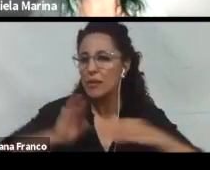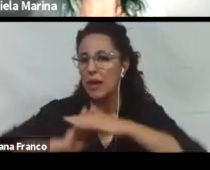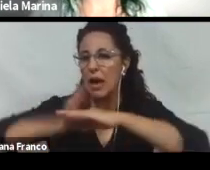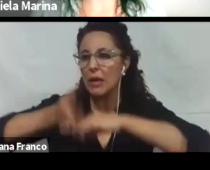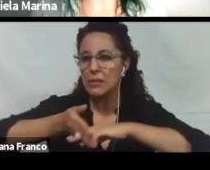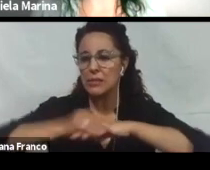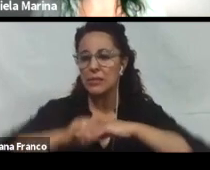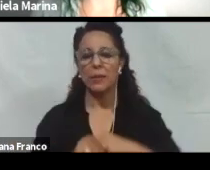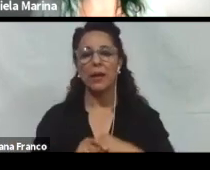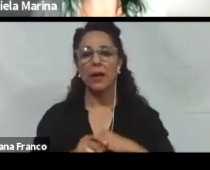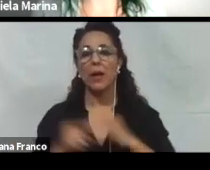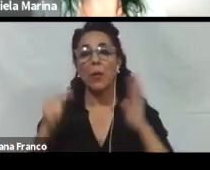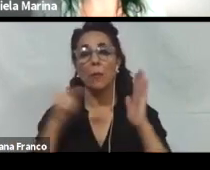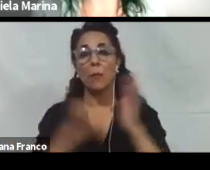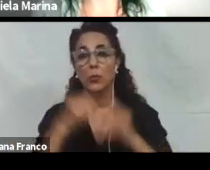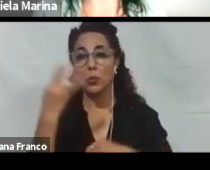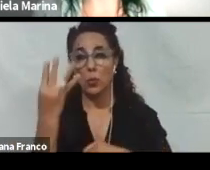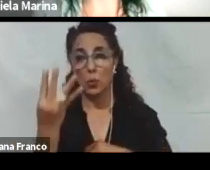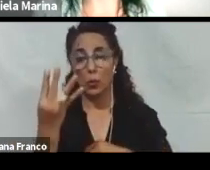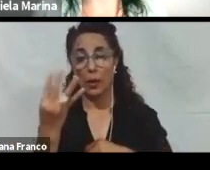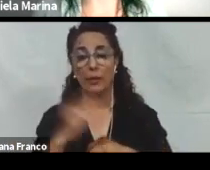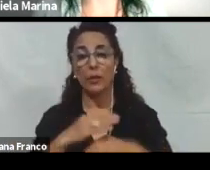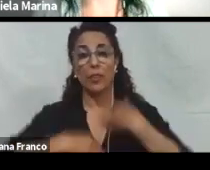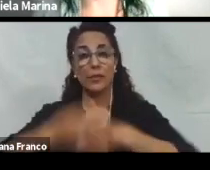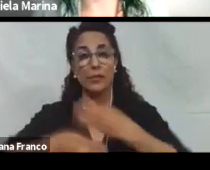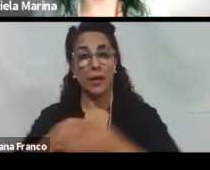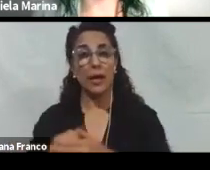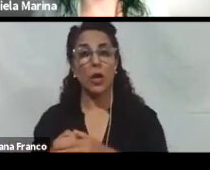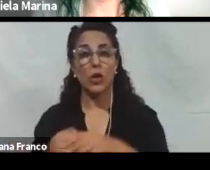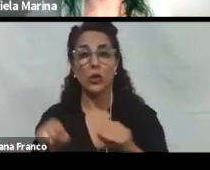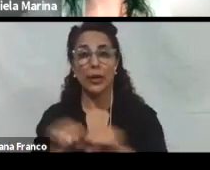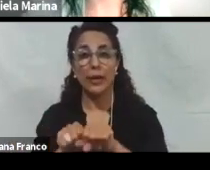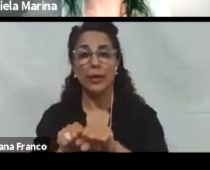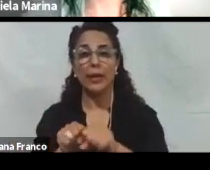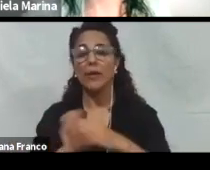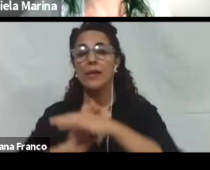El punto 4, desarrollo de interfaces accesibles y entornos interactivos.